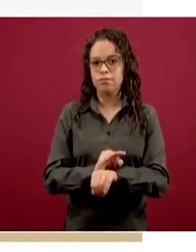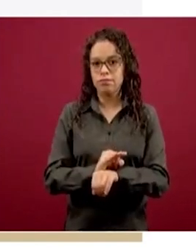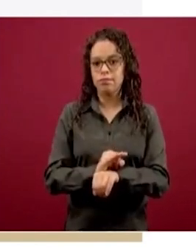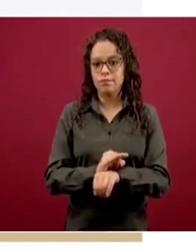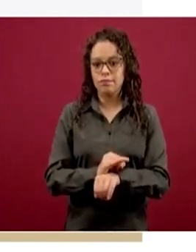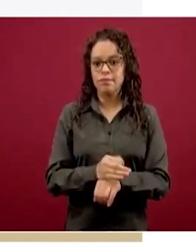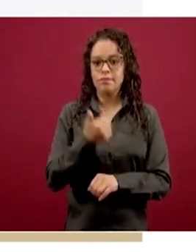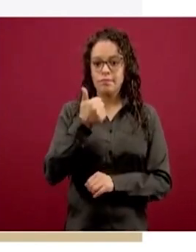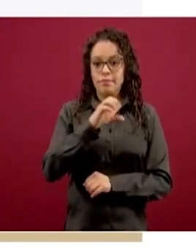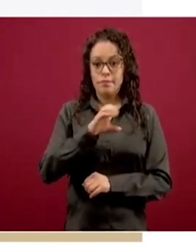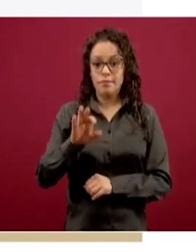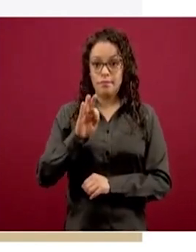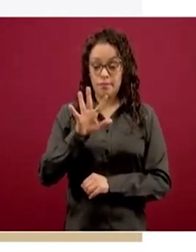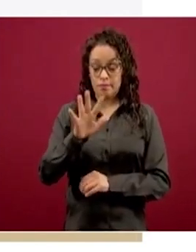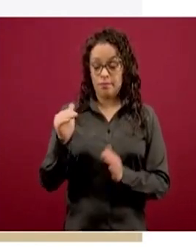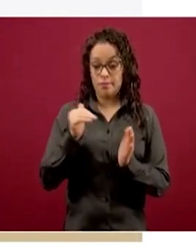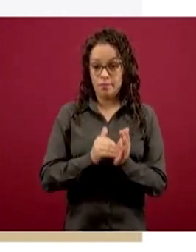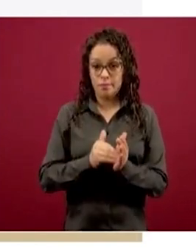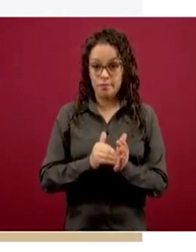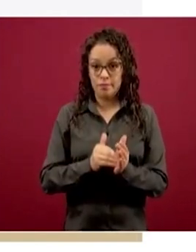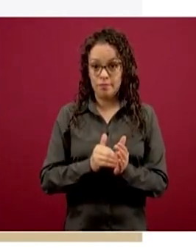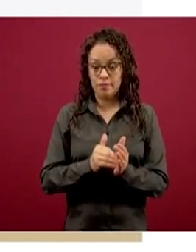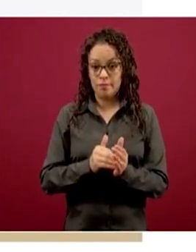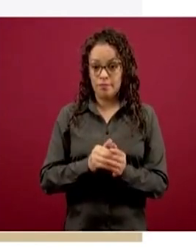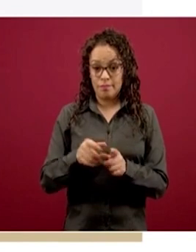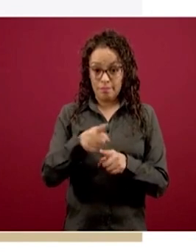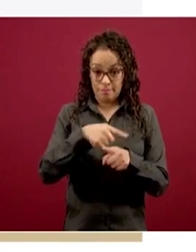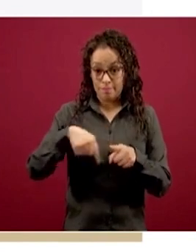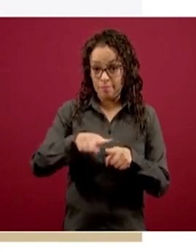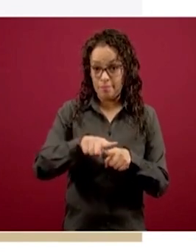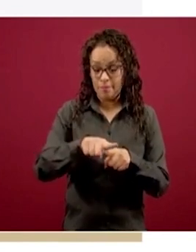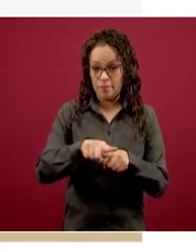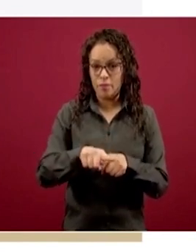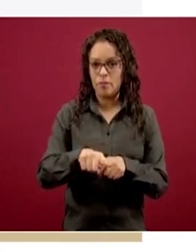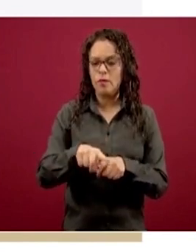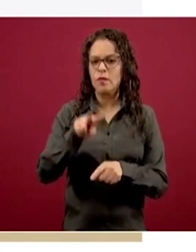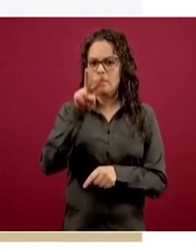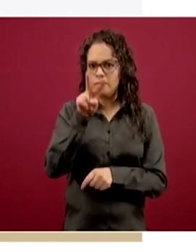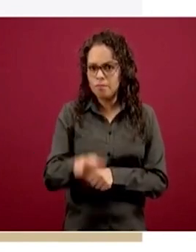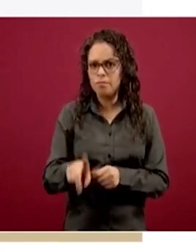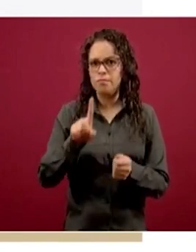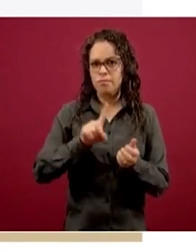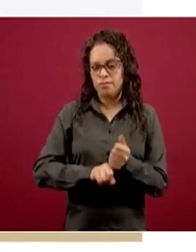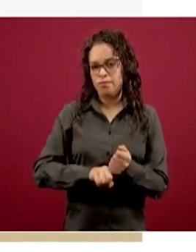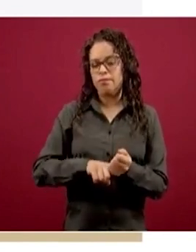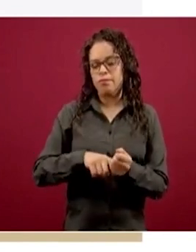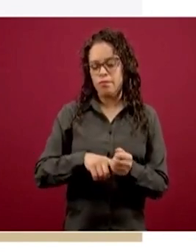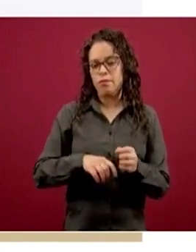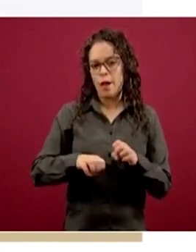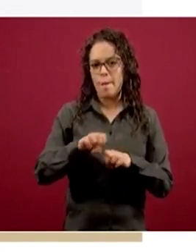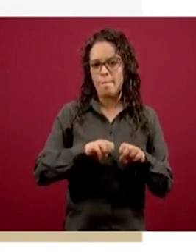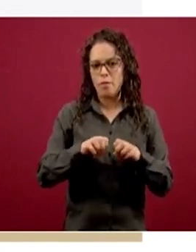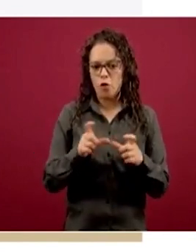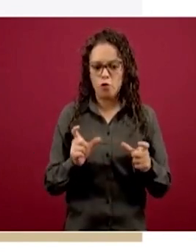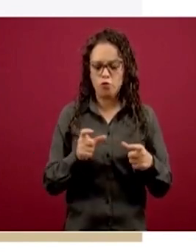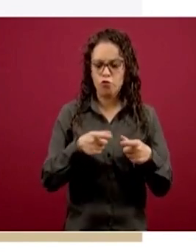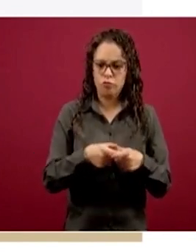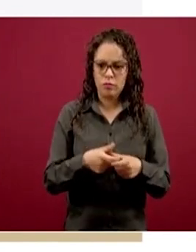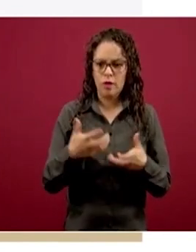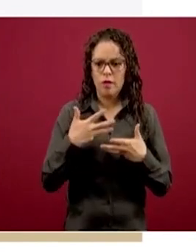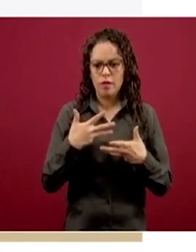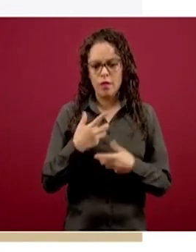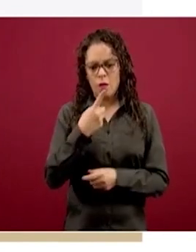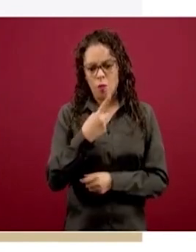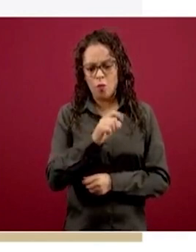645 mil empresarios solidarios son pequeñas empresas, empresas que tienen entre uno y diez